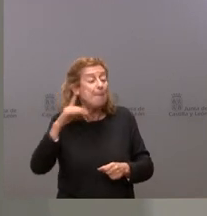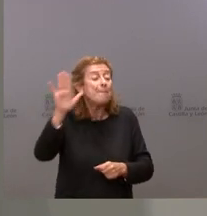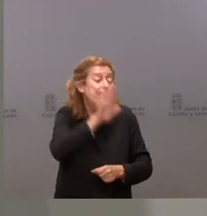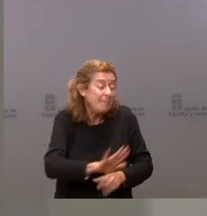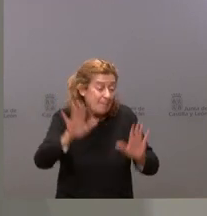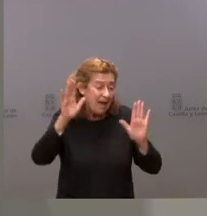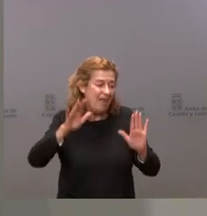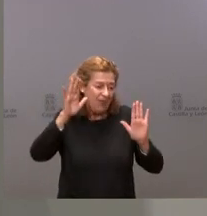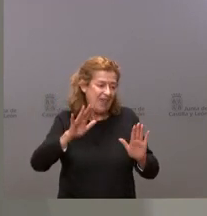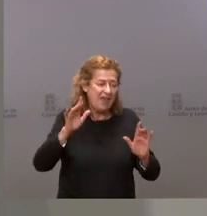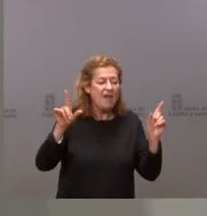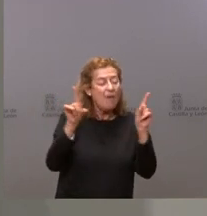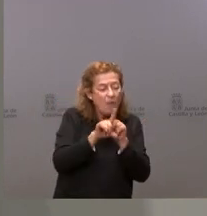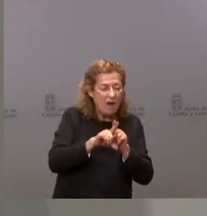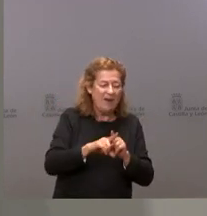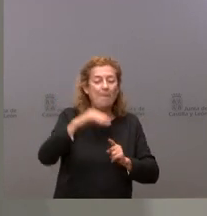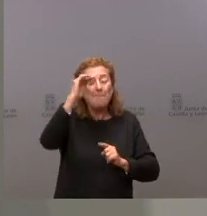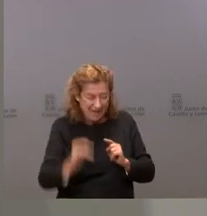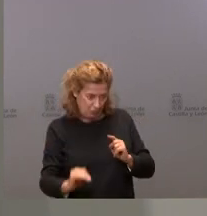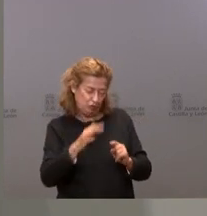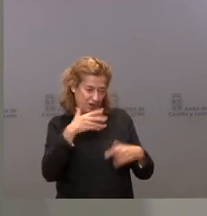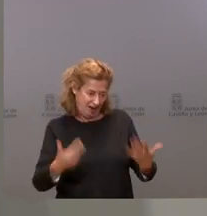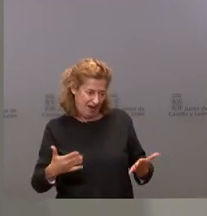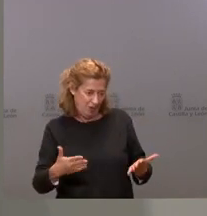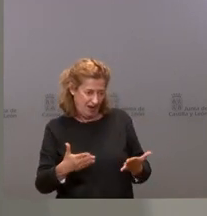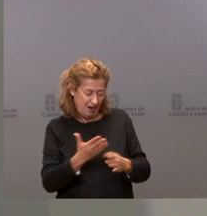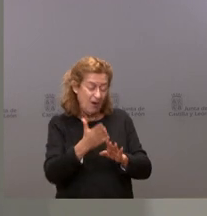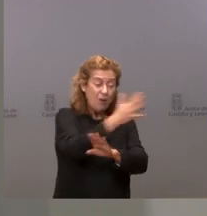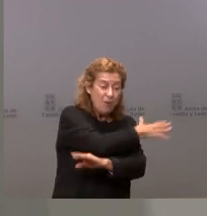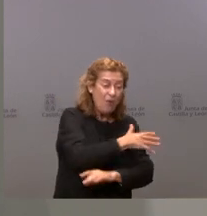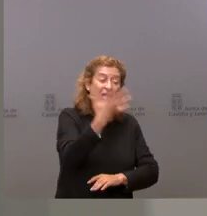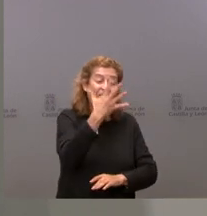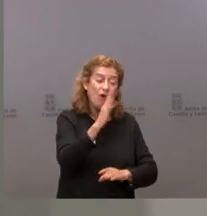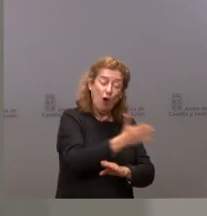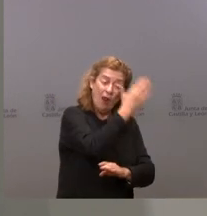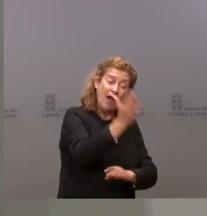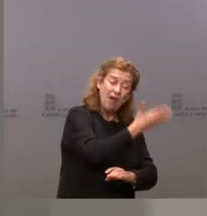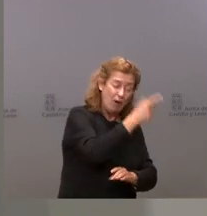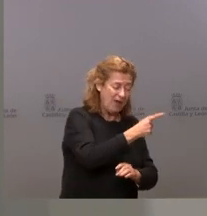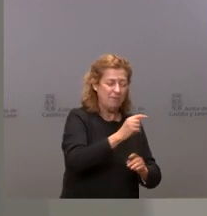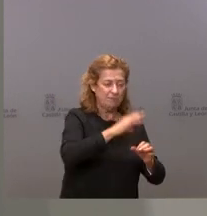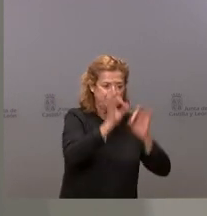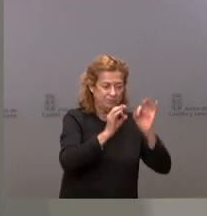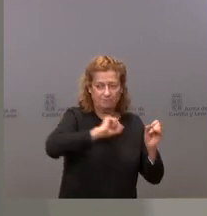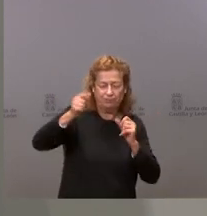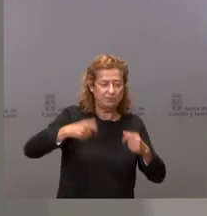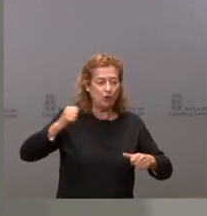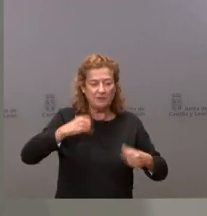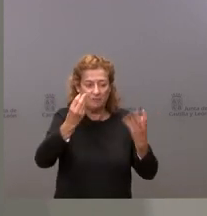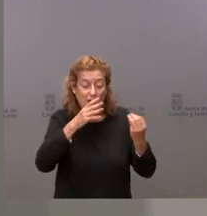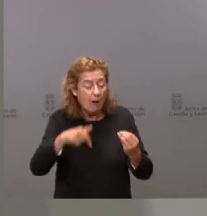con otros ratios, claramente menores a lo que hemos vivido en las cinco olas anteriores y, por tanto, es difícil hacer